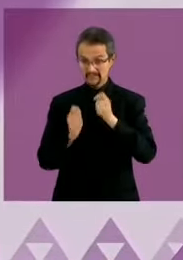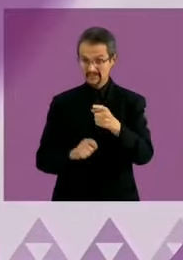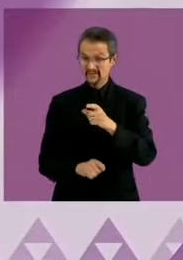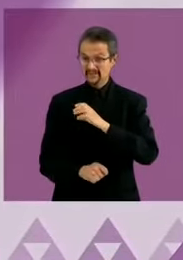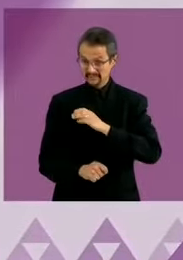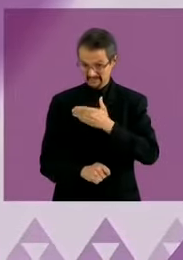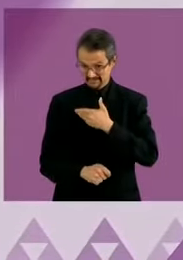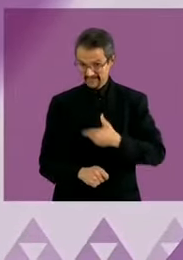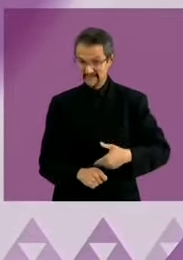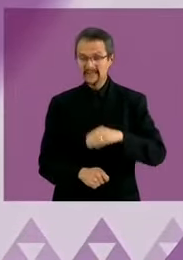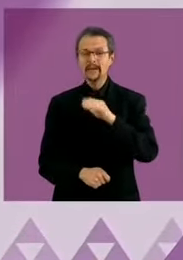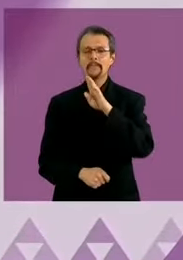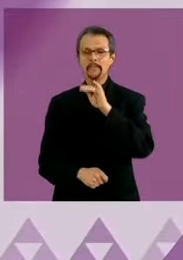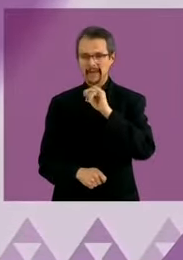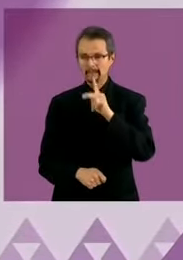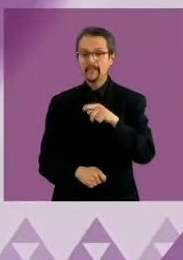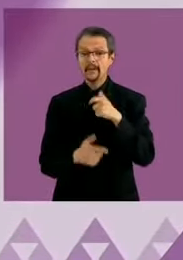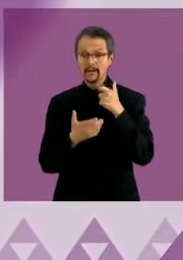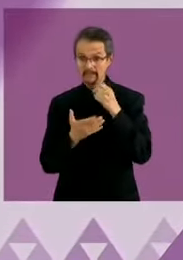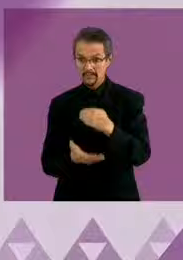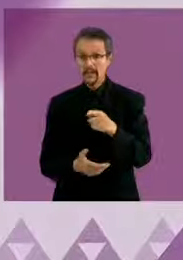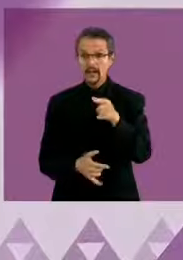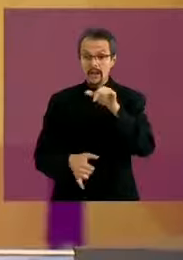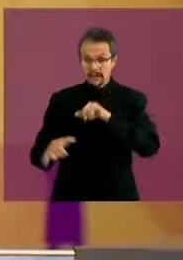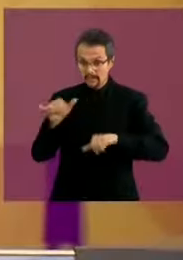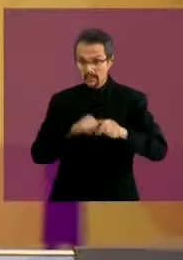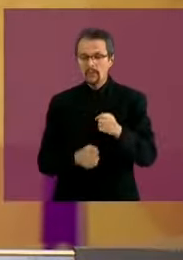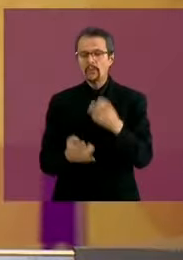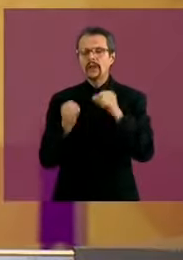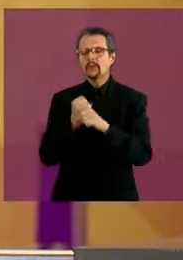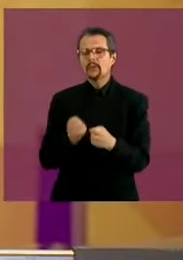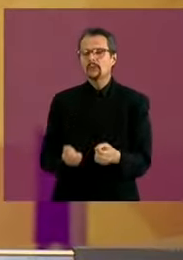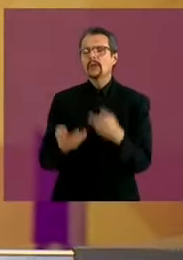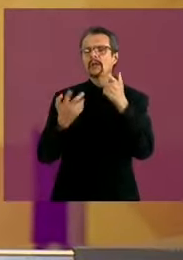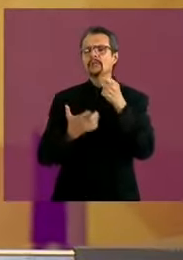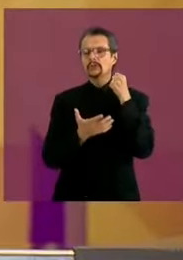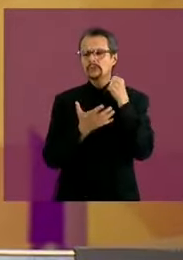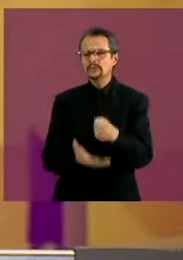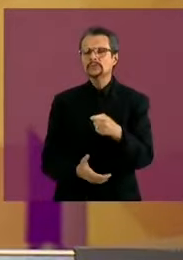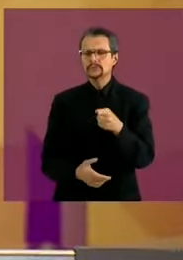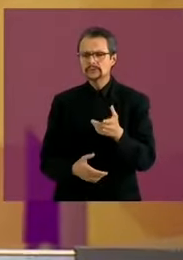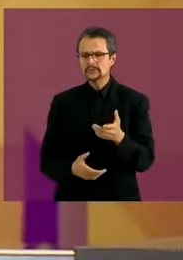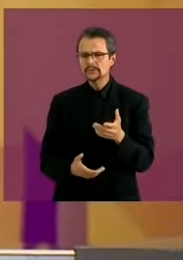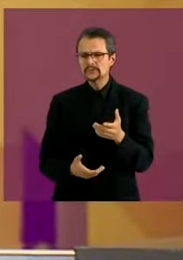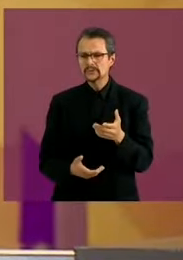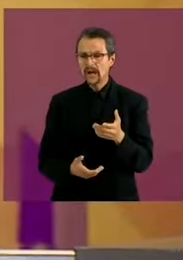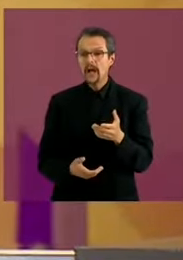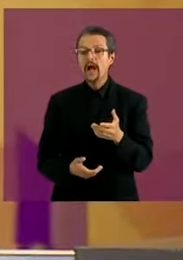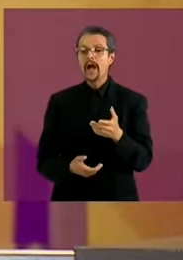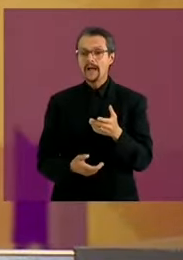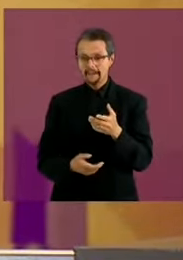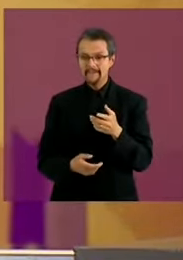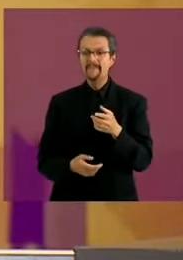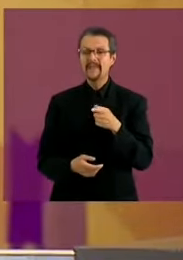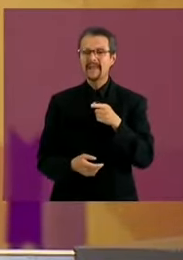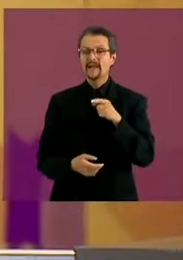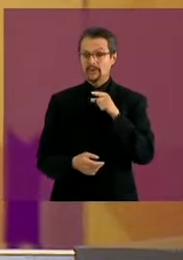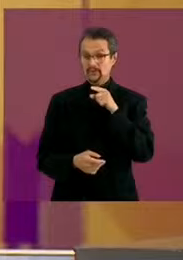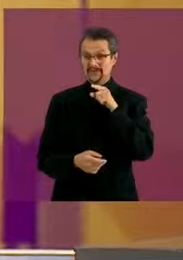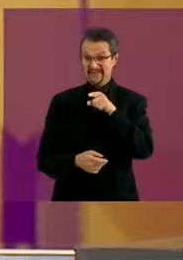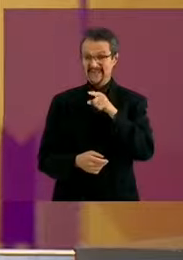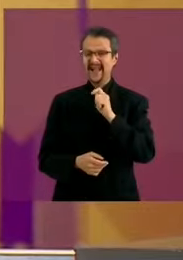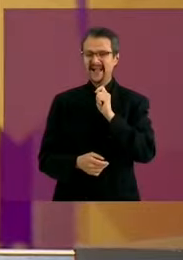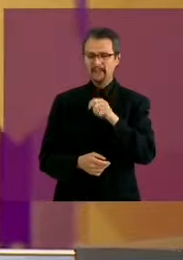se compromete a invertir en ciencia e investigación? candidato Maynes. Bueno, y hablando de autoridad moral, en el tema educativo,